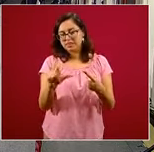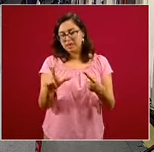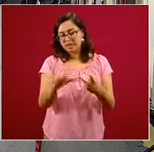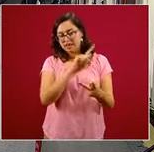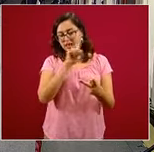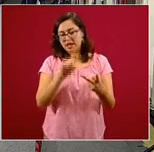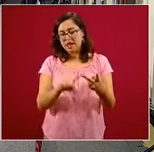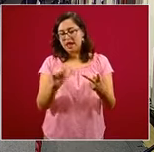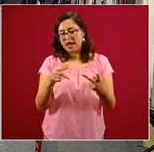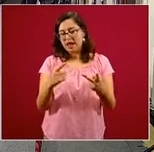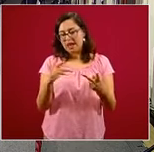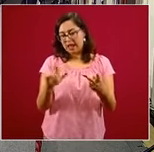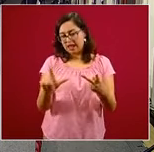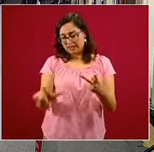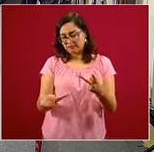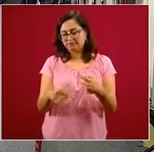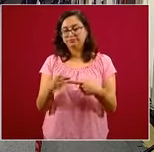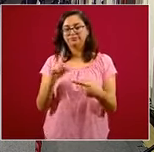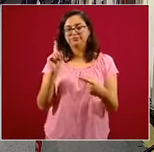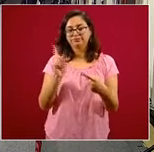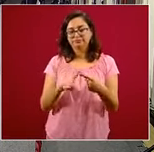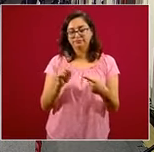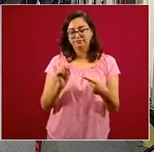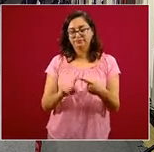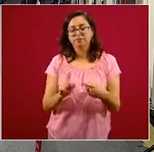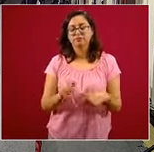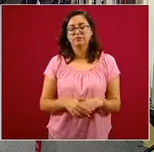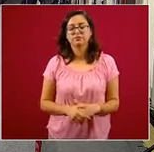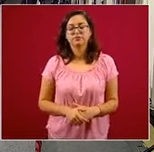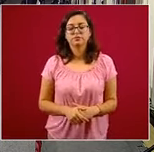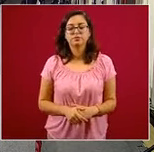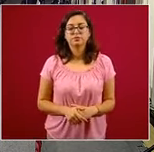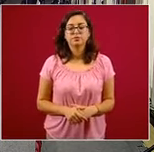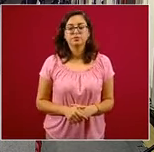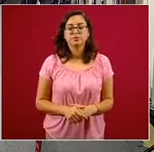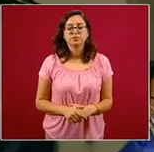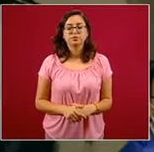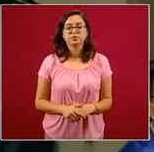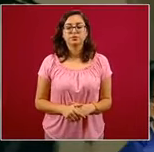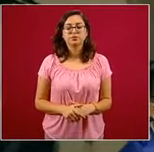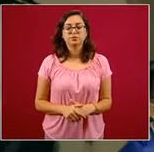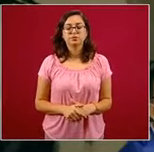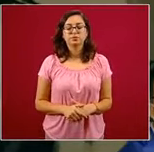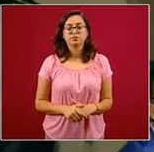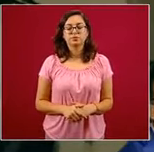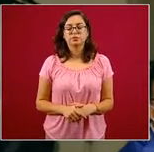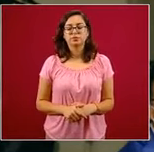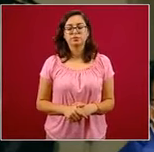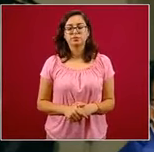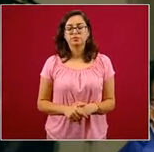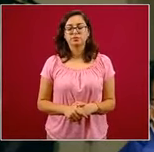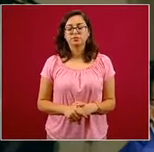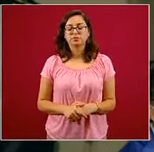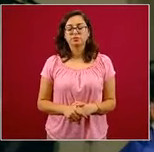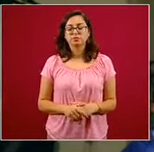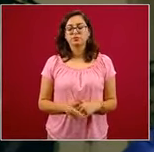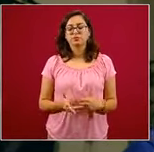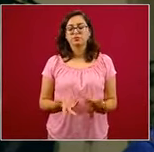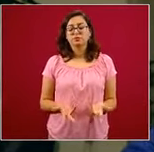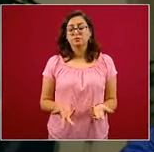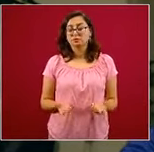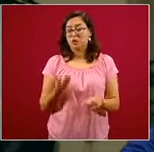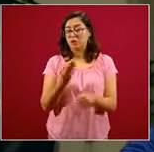Ángel. Usted, dentro de las estrategias que mencionaba sobre esta situación tan